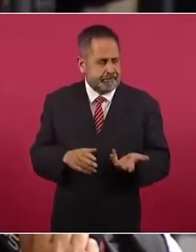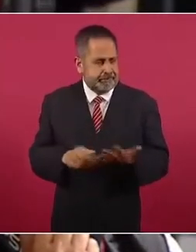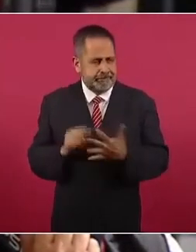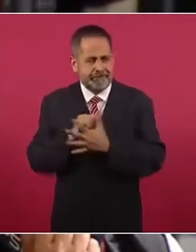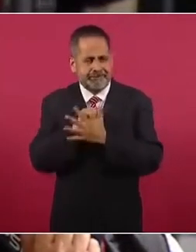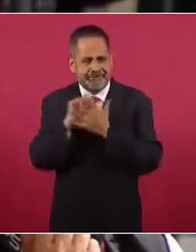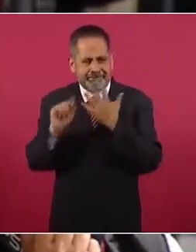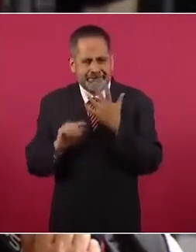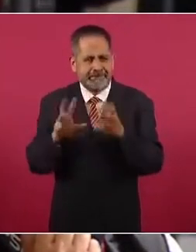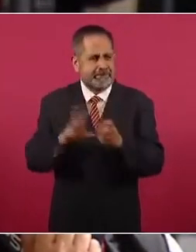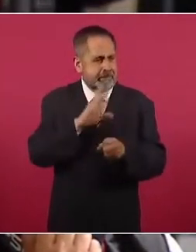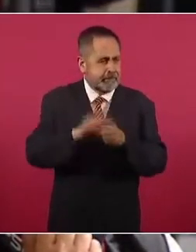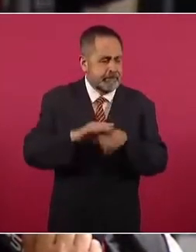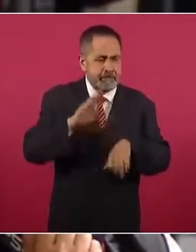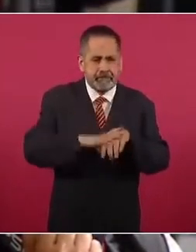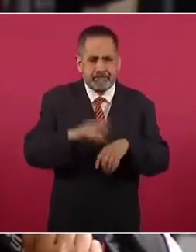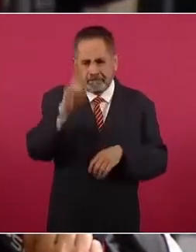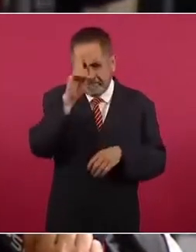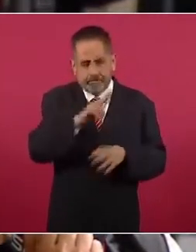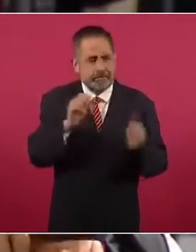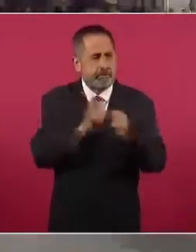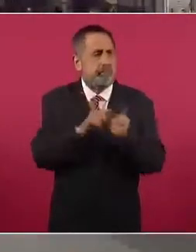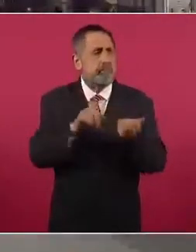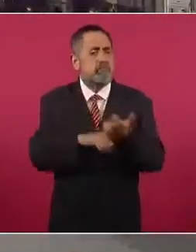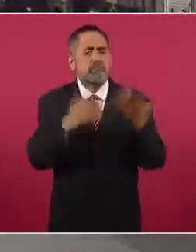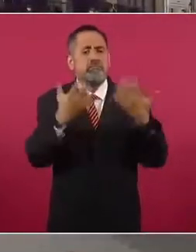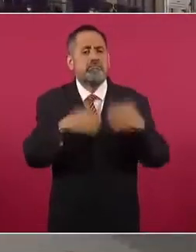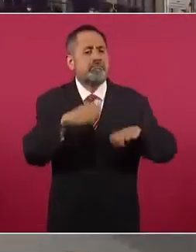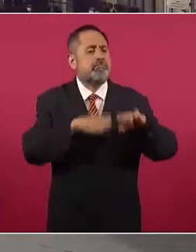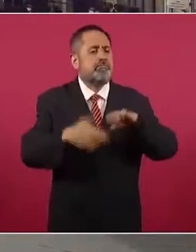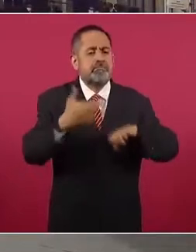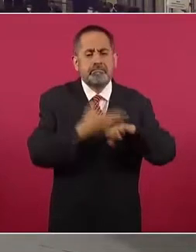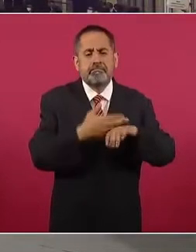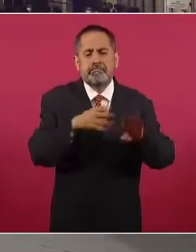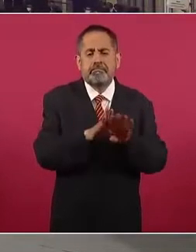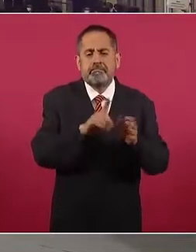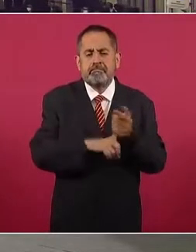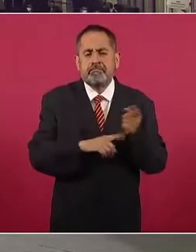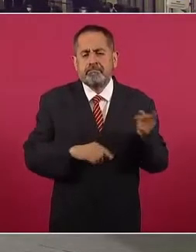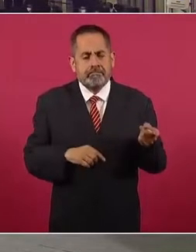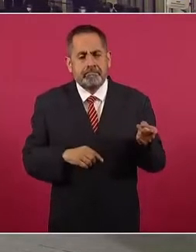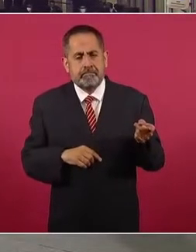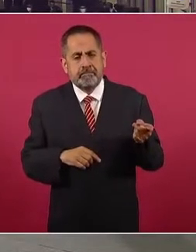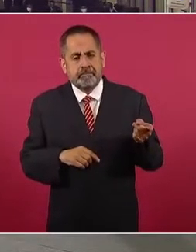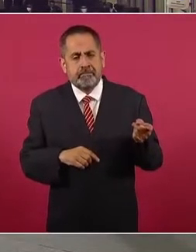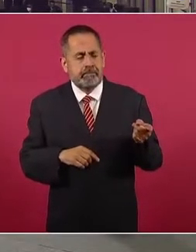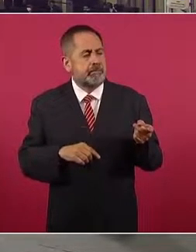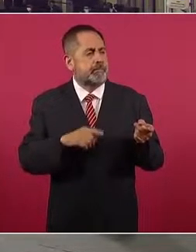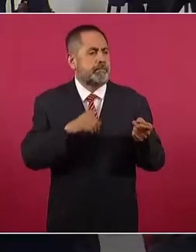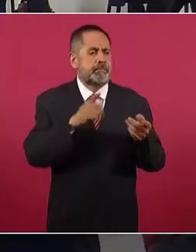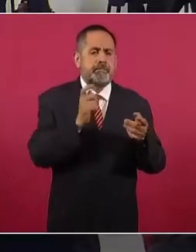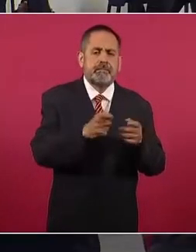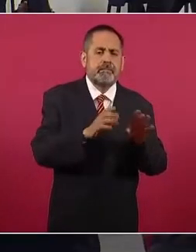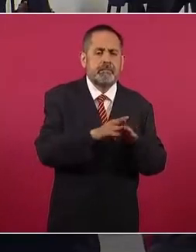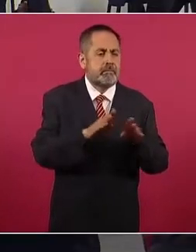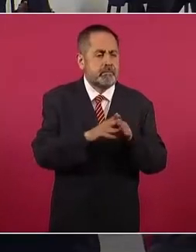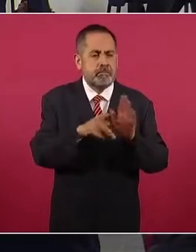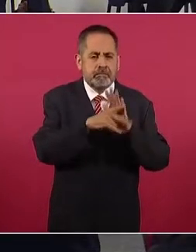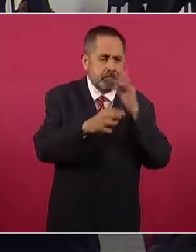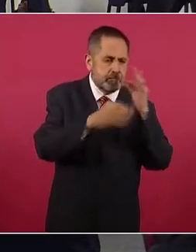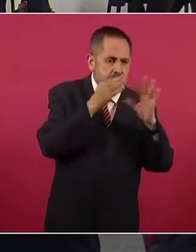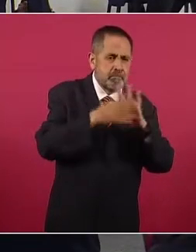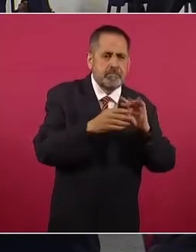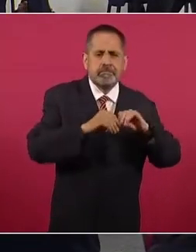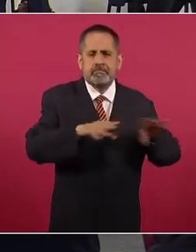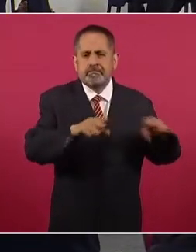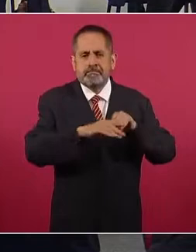red que se desempeñaba además de la mano con empresarios que se hacían o se valían de incluso medios, en este caso